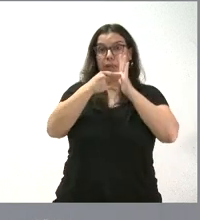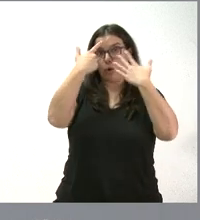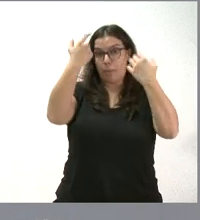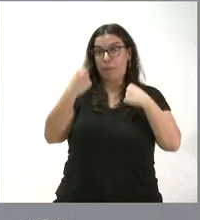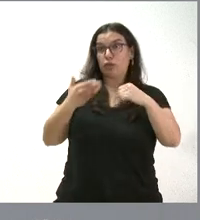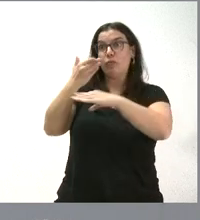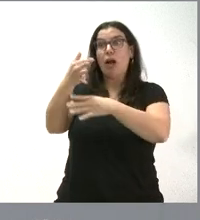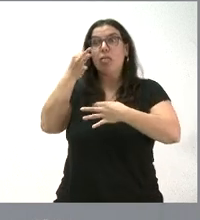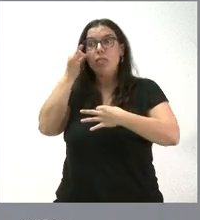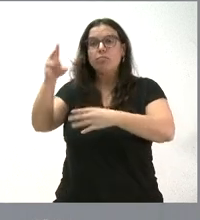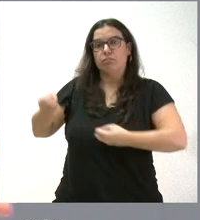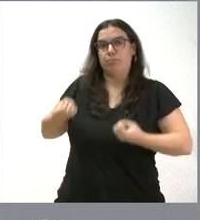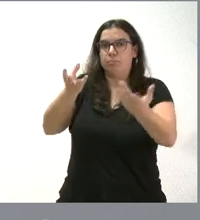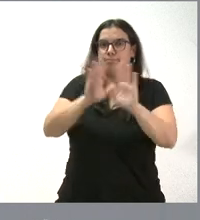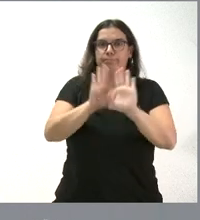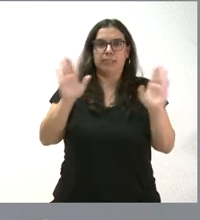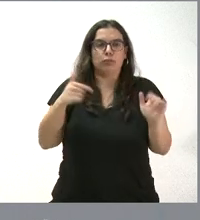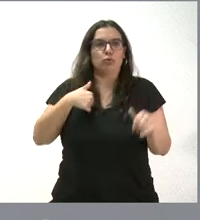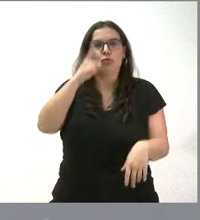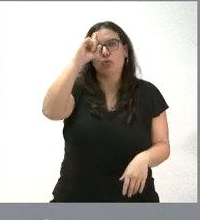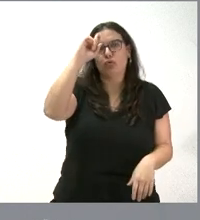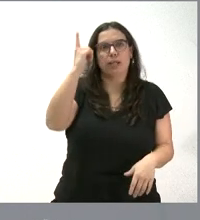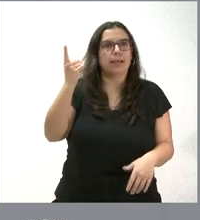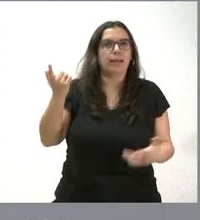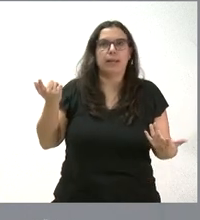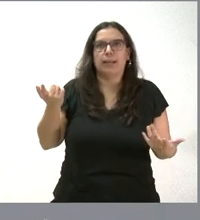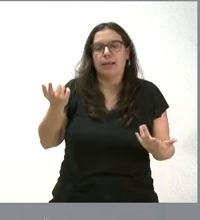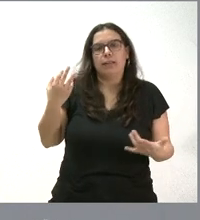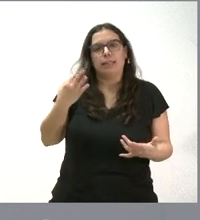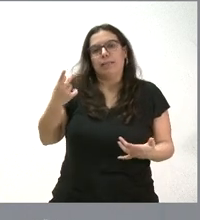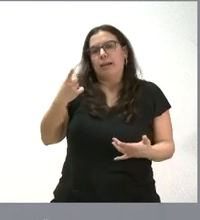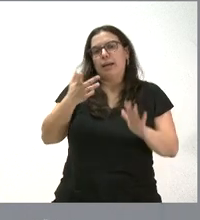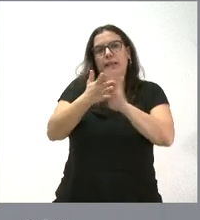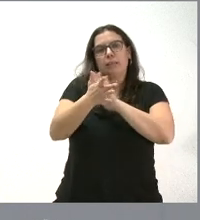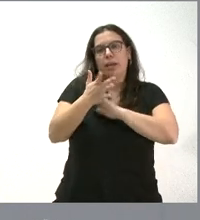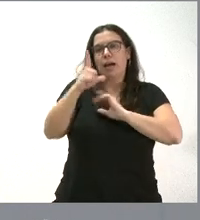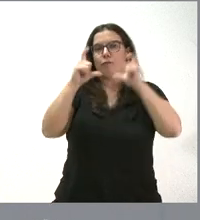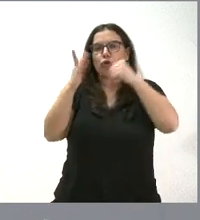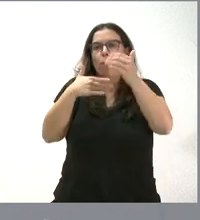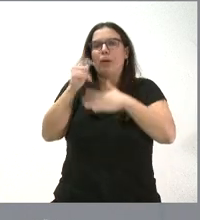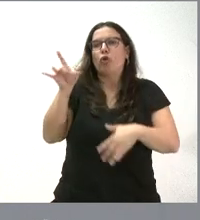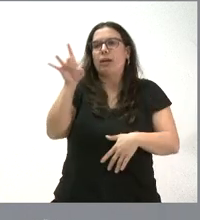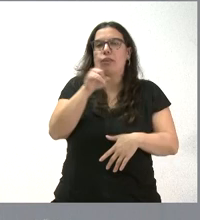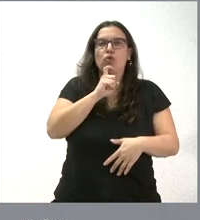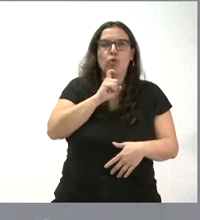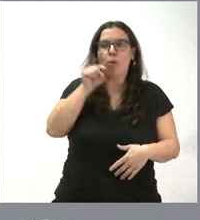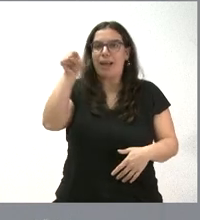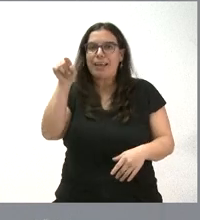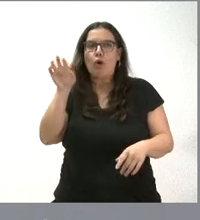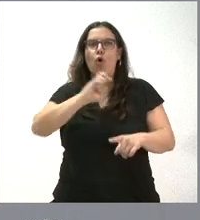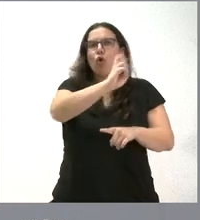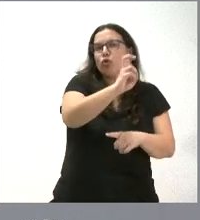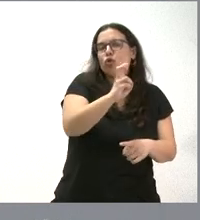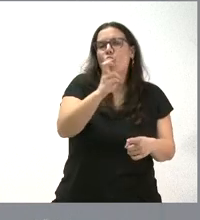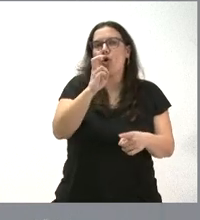que han ido allí. Yo no sé exactamente, y esto lo tendrán que explicar, quién haya tomado esas imágenes, cómo se han tomado, si son de ese sitio, si son de